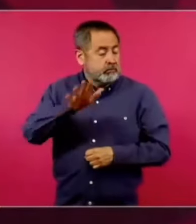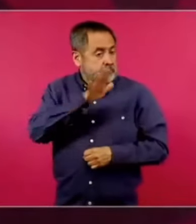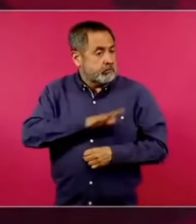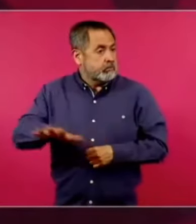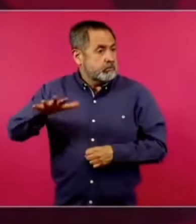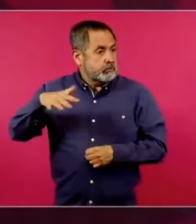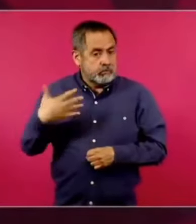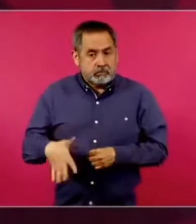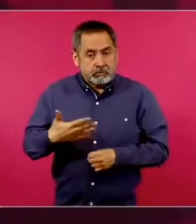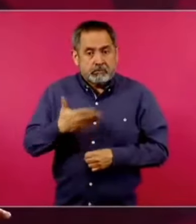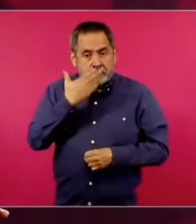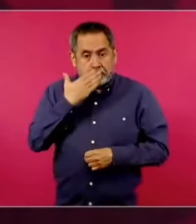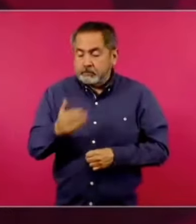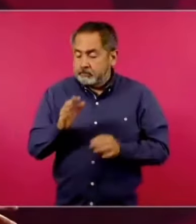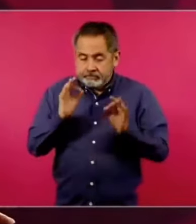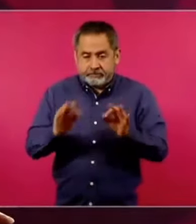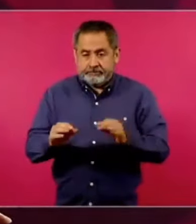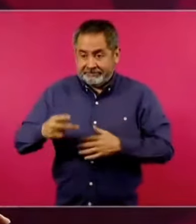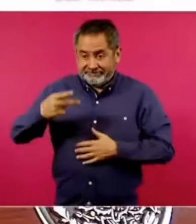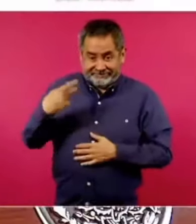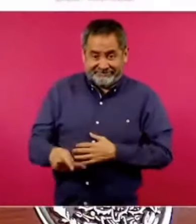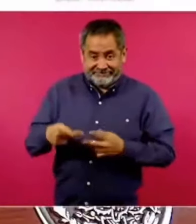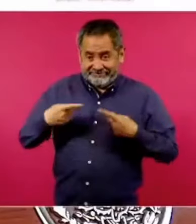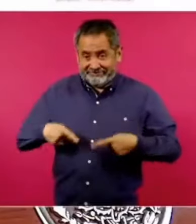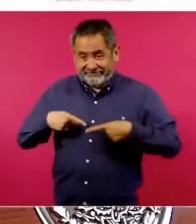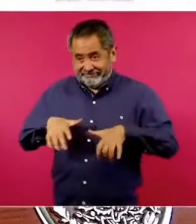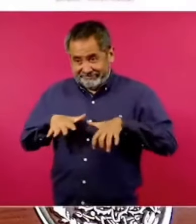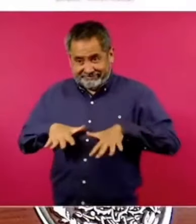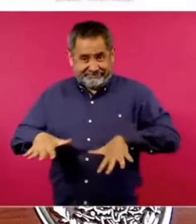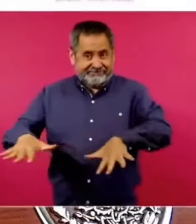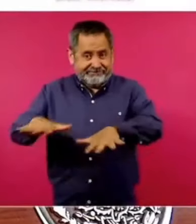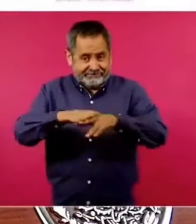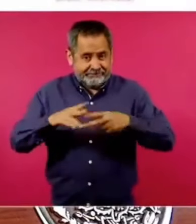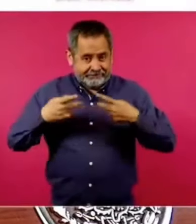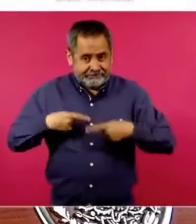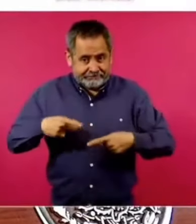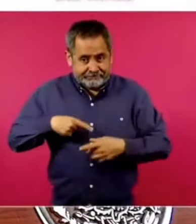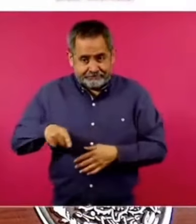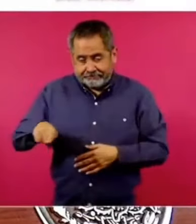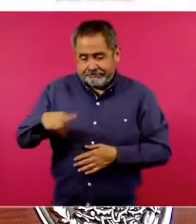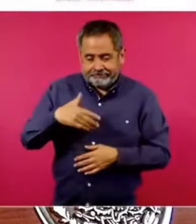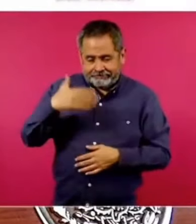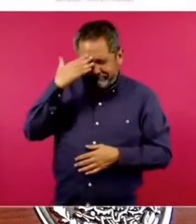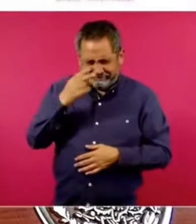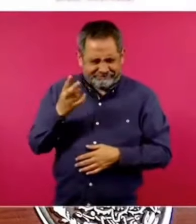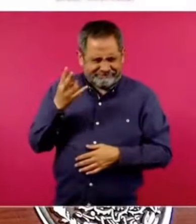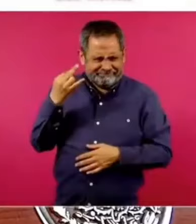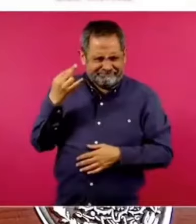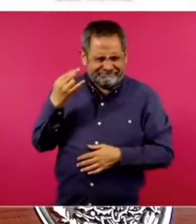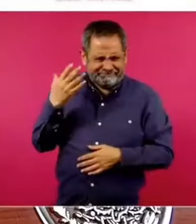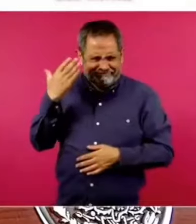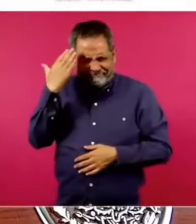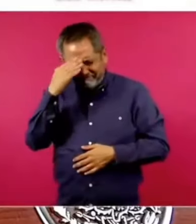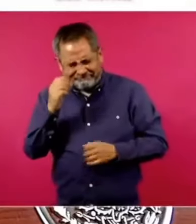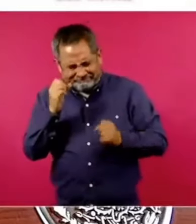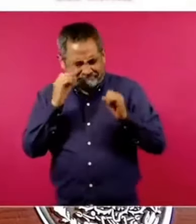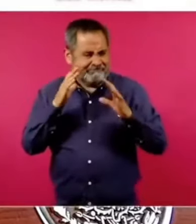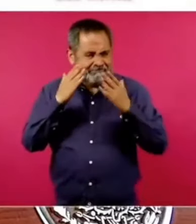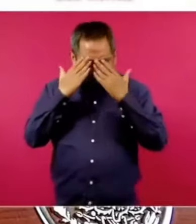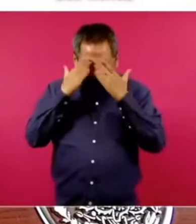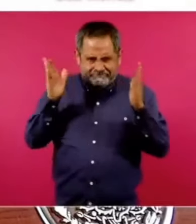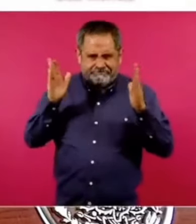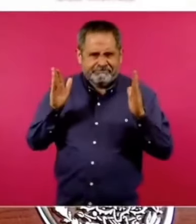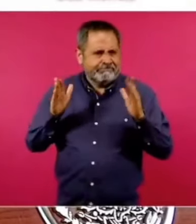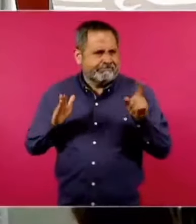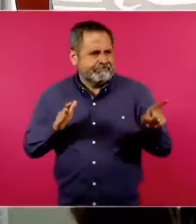nuestro pueblo está muy, muy consciente,